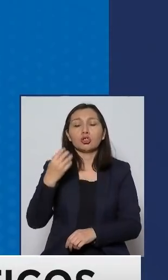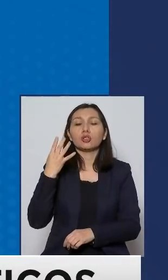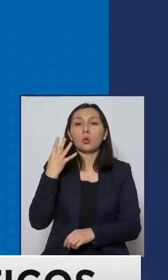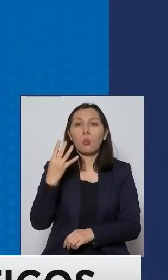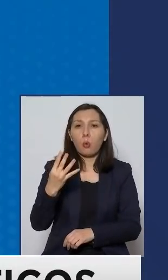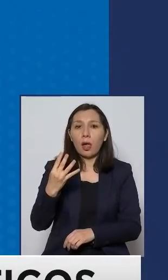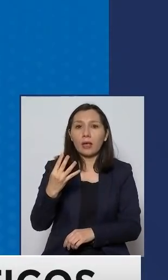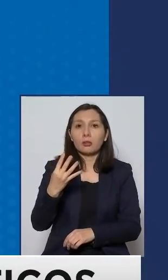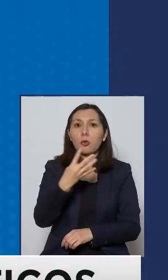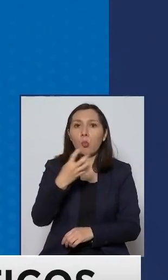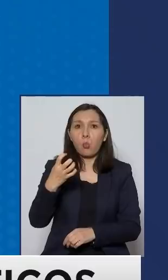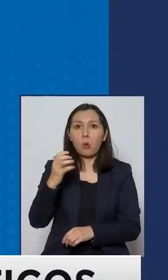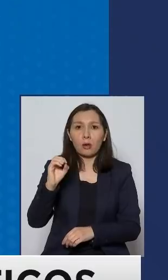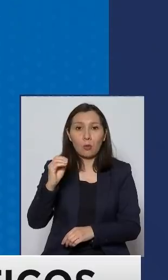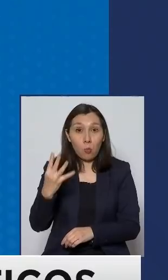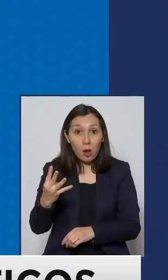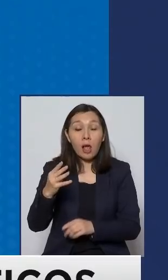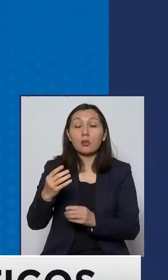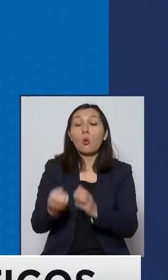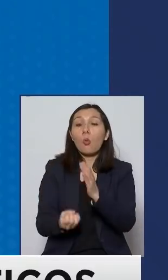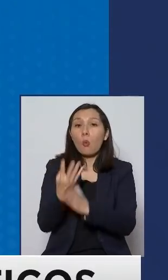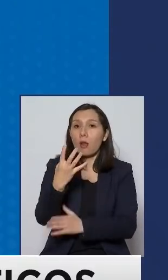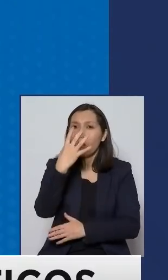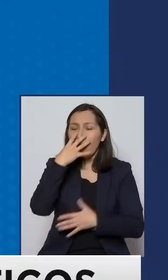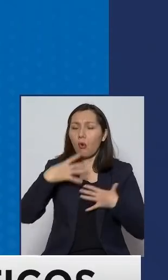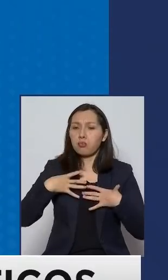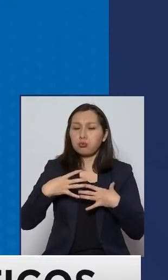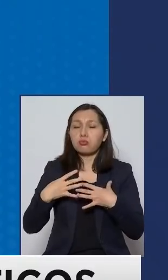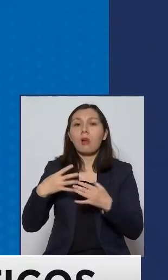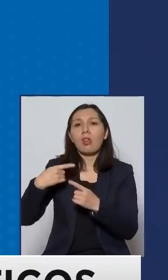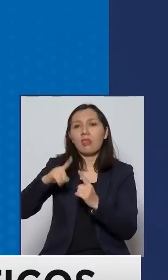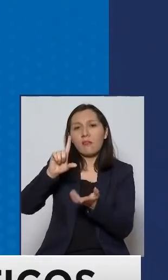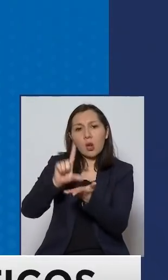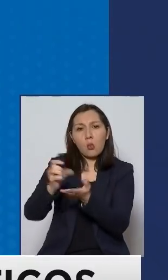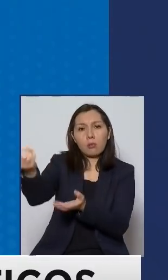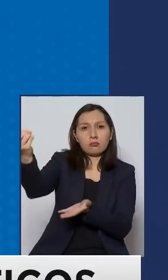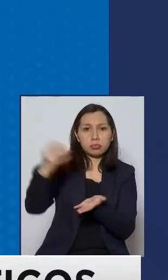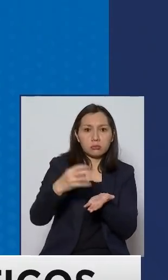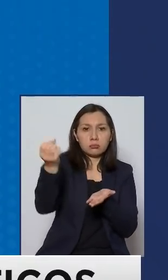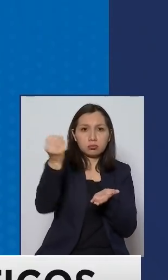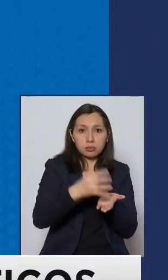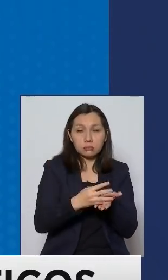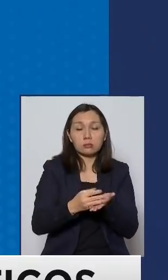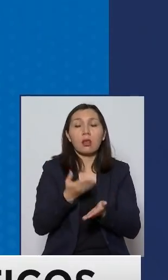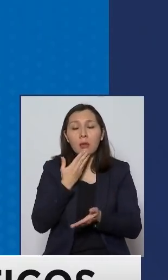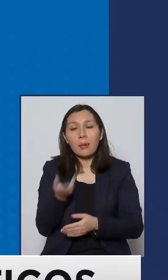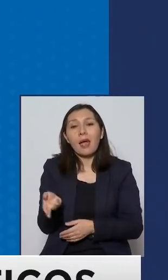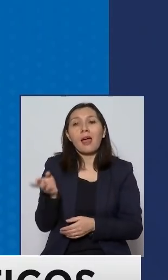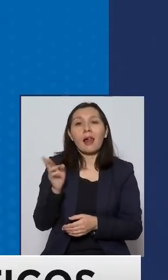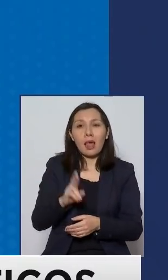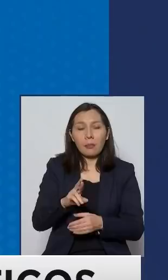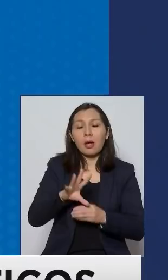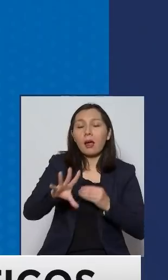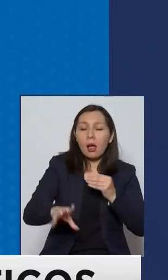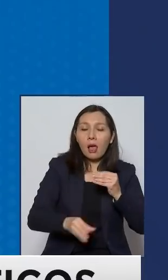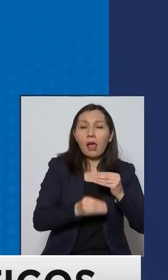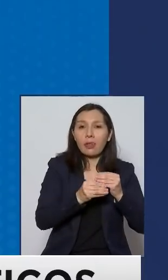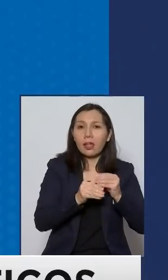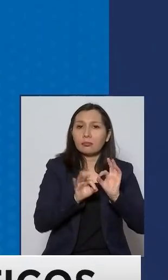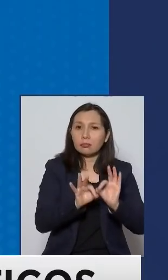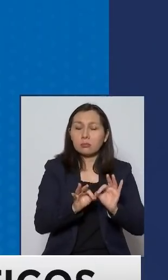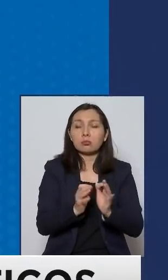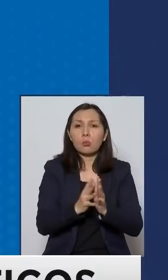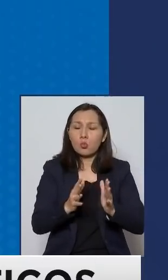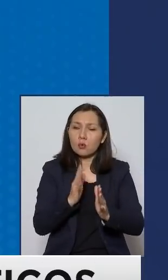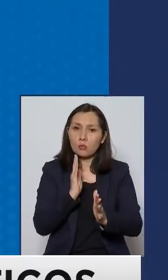404 nuevos respiradores de distinto origen y también insistir en que hemos incorporado en forma